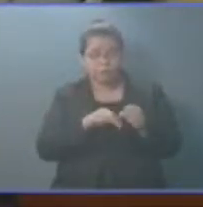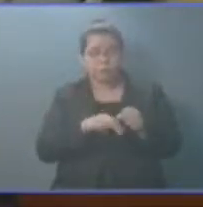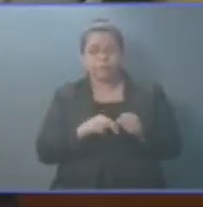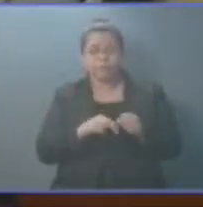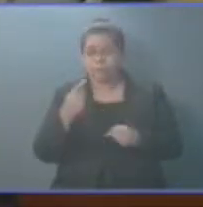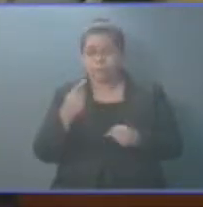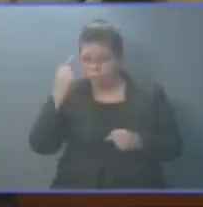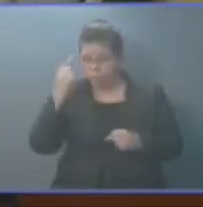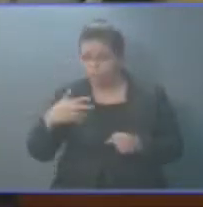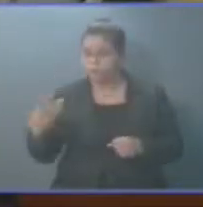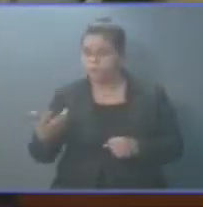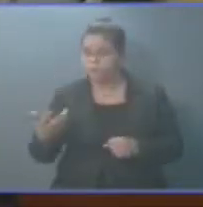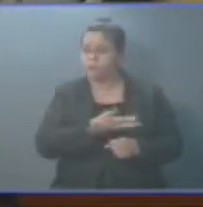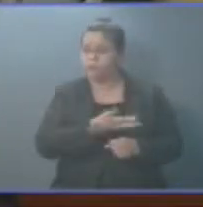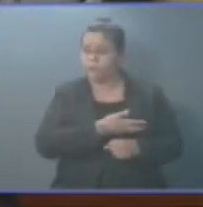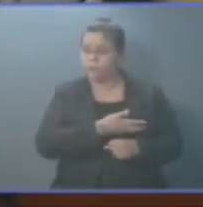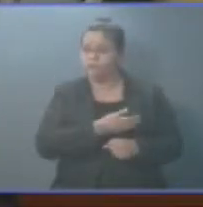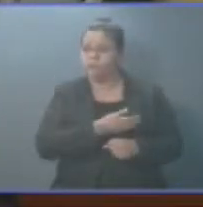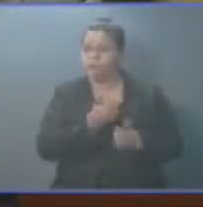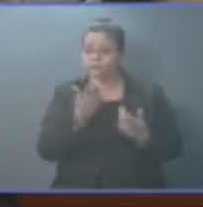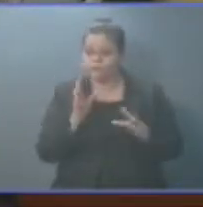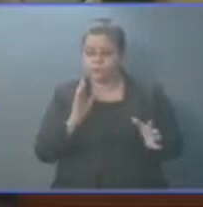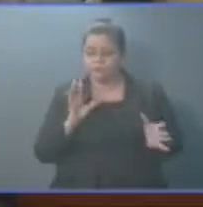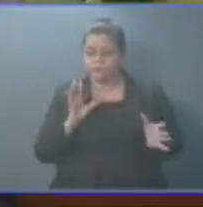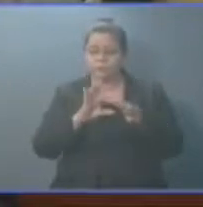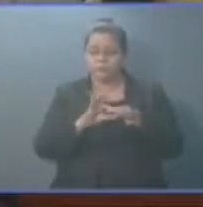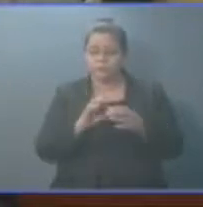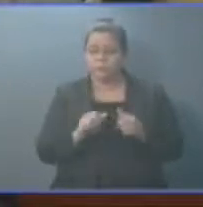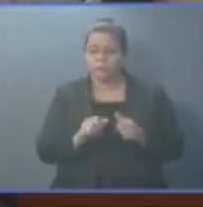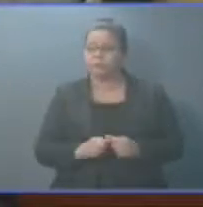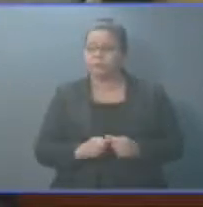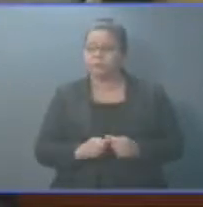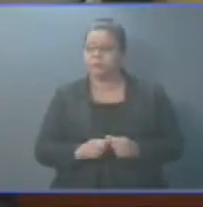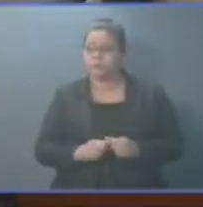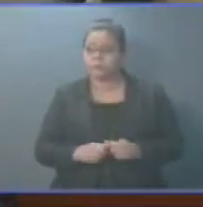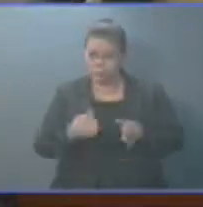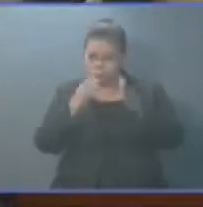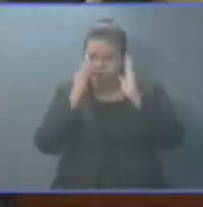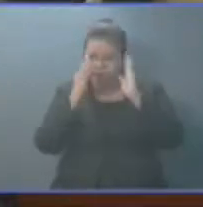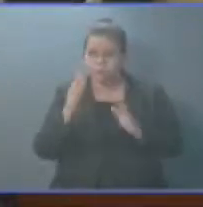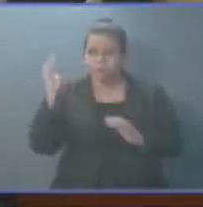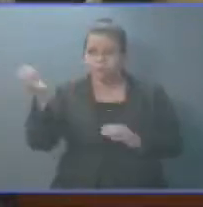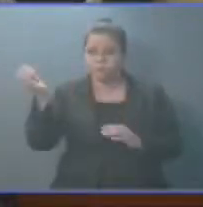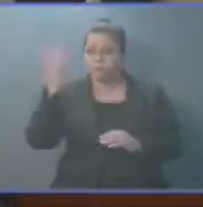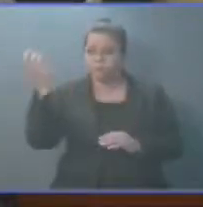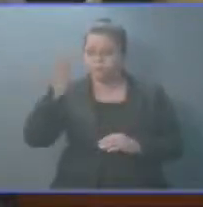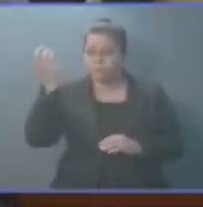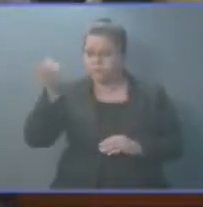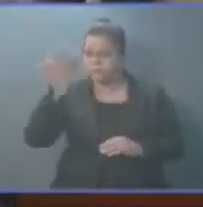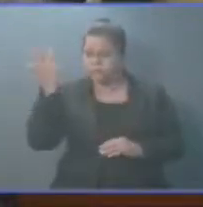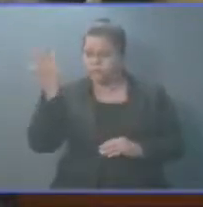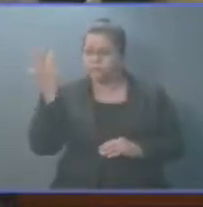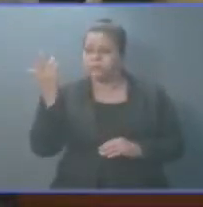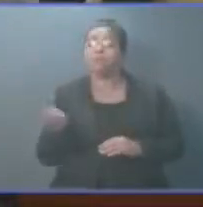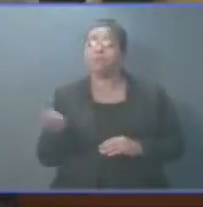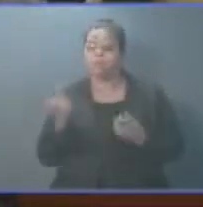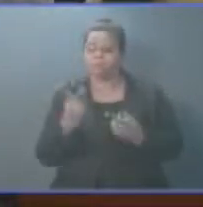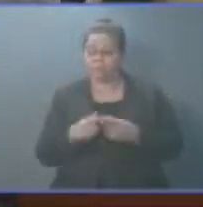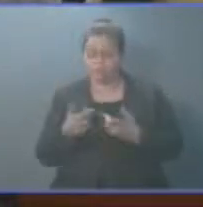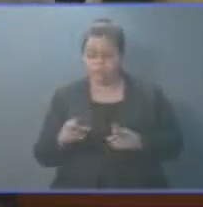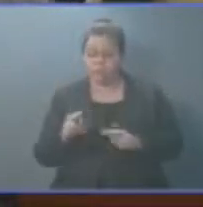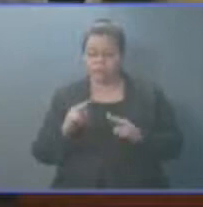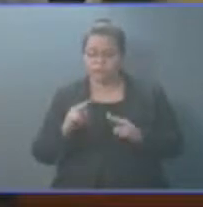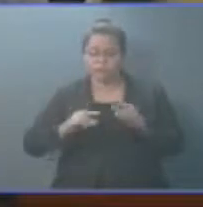para nosotros tiene que ver la atención de la emergencia, la reconstrucción y la